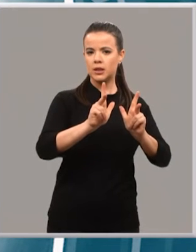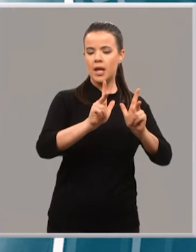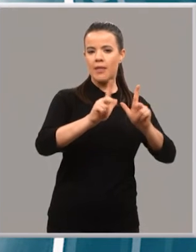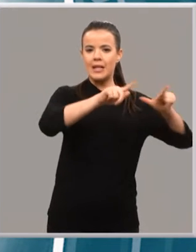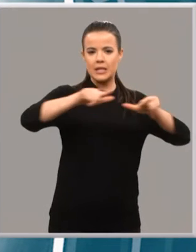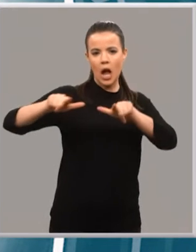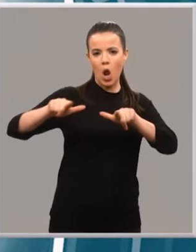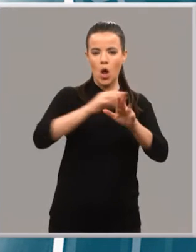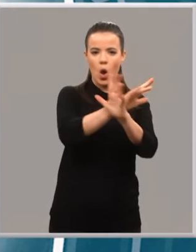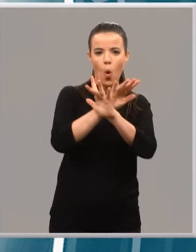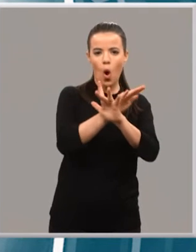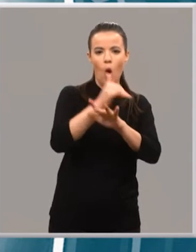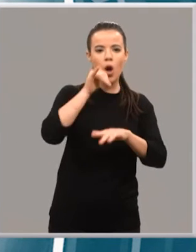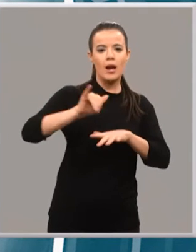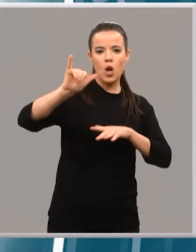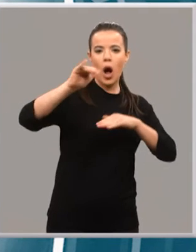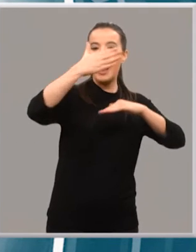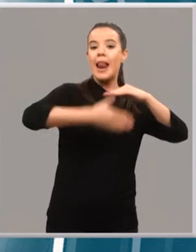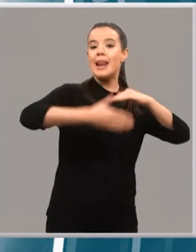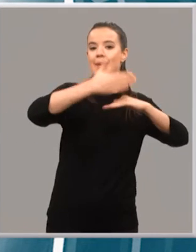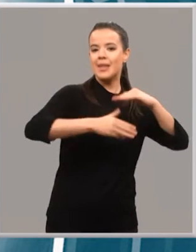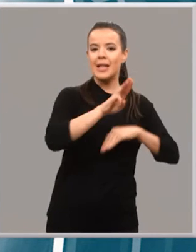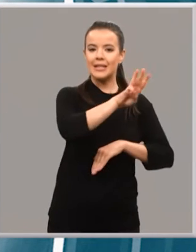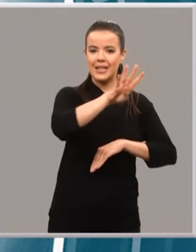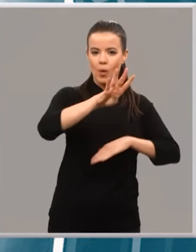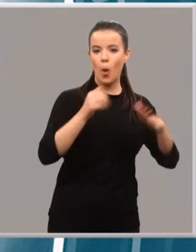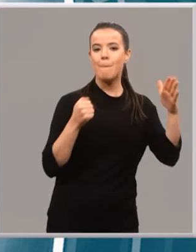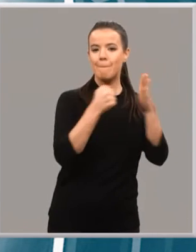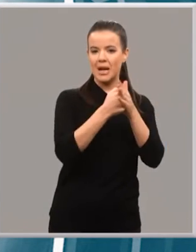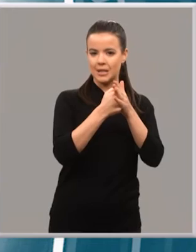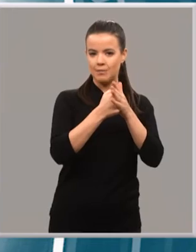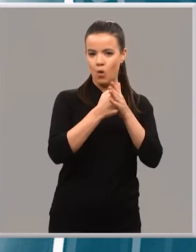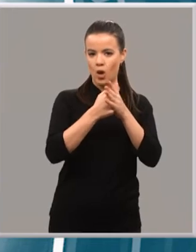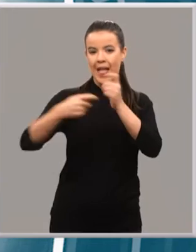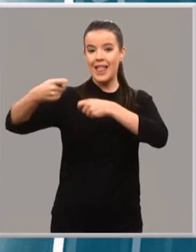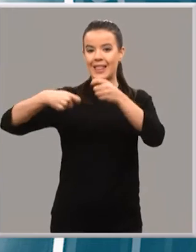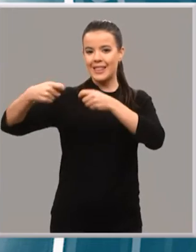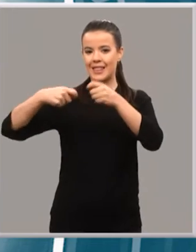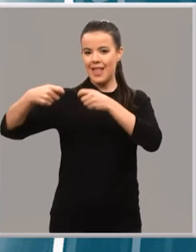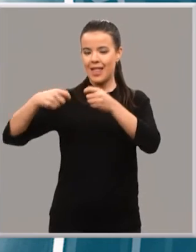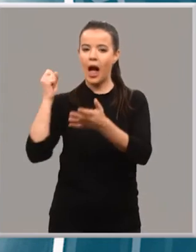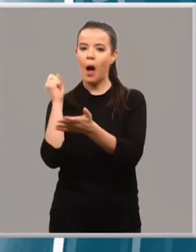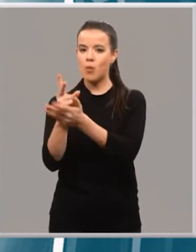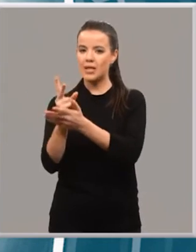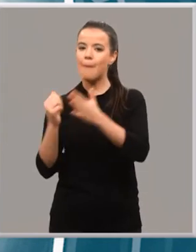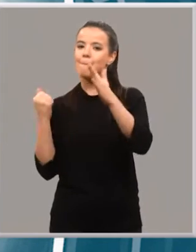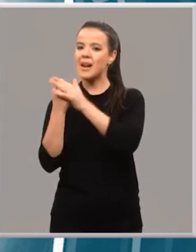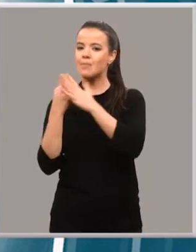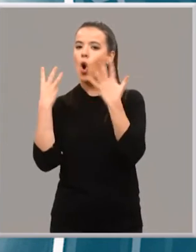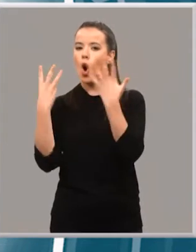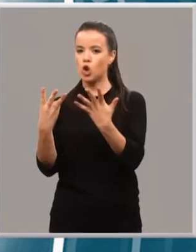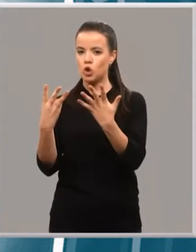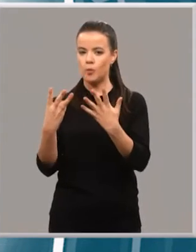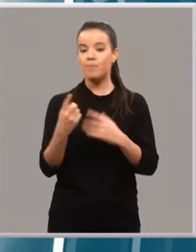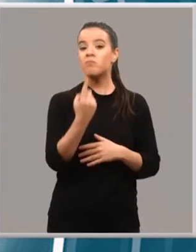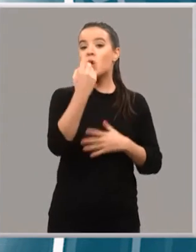juego en La Rioja se limitará a un máximo de 34 y el de tiendas de apuestas a un máximo de 8. Es uno de